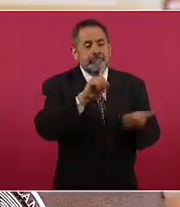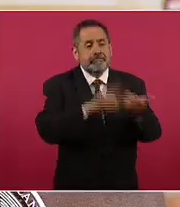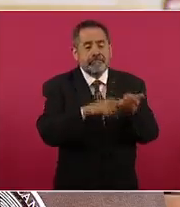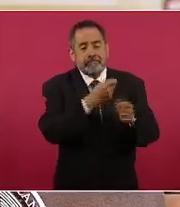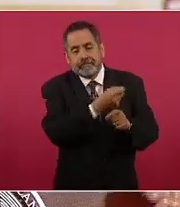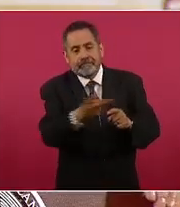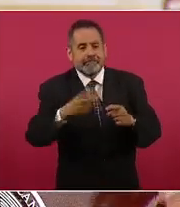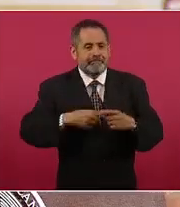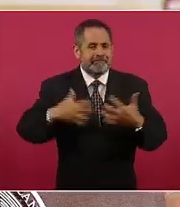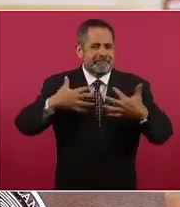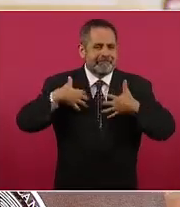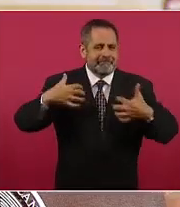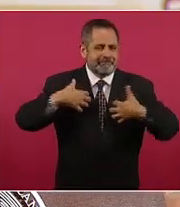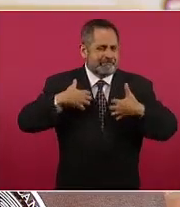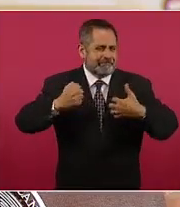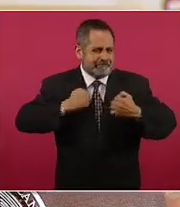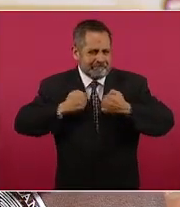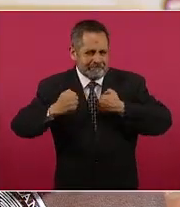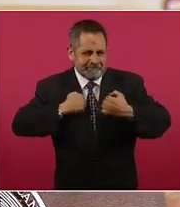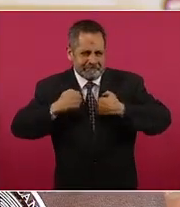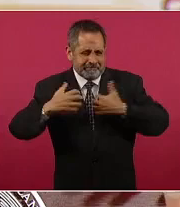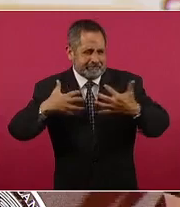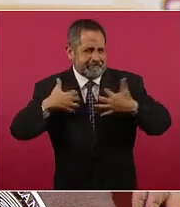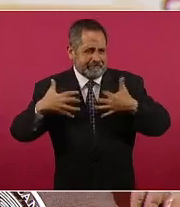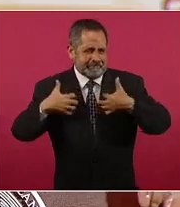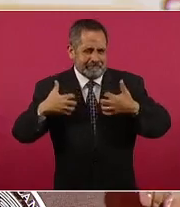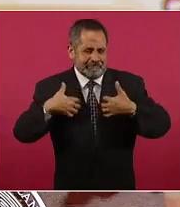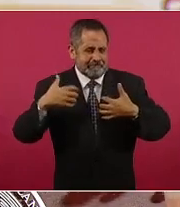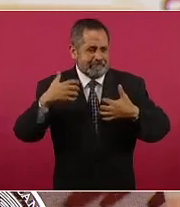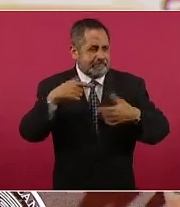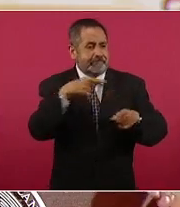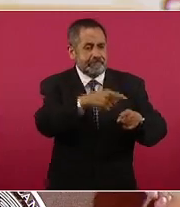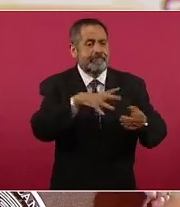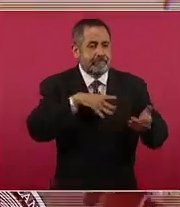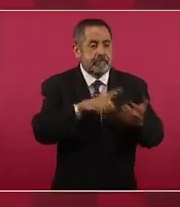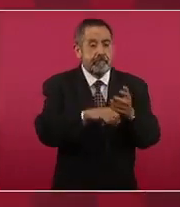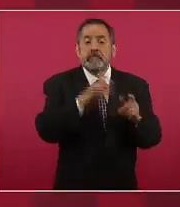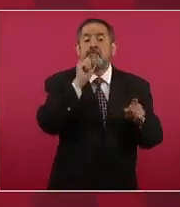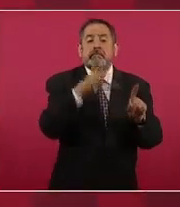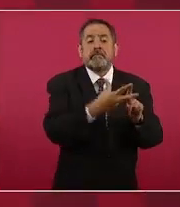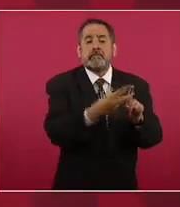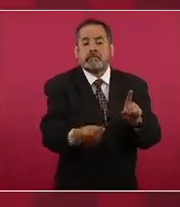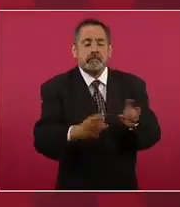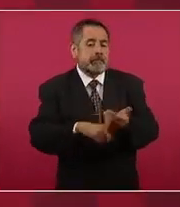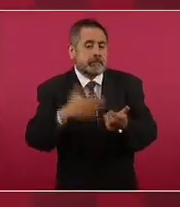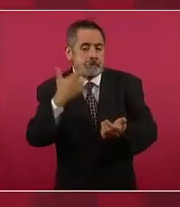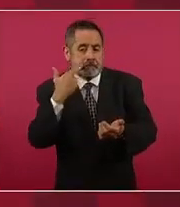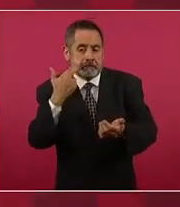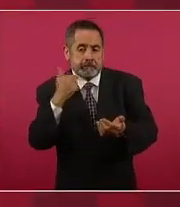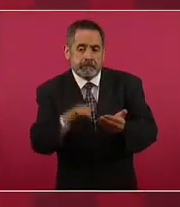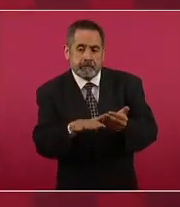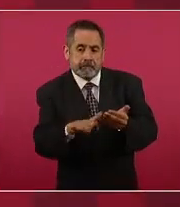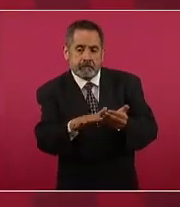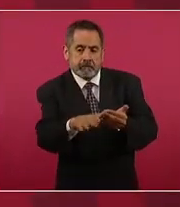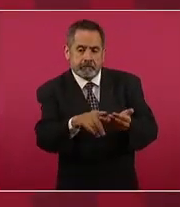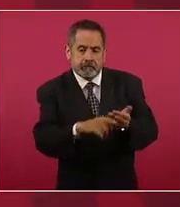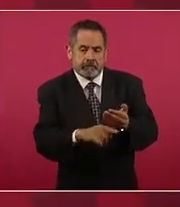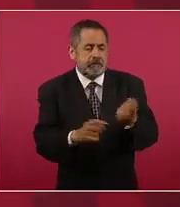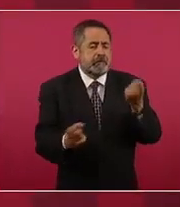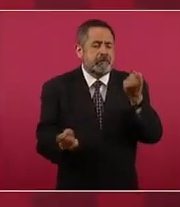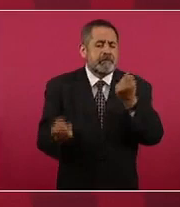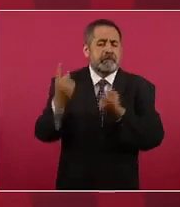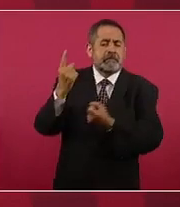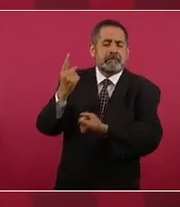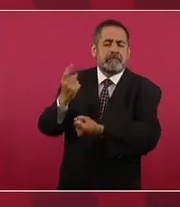monos, de simios. También puede transmitirse a roedores, ocasionalmente afecta a seres humanos.